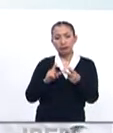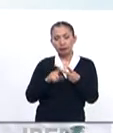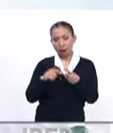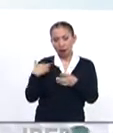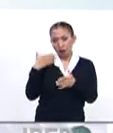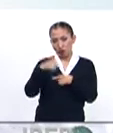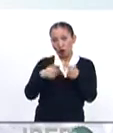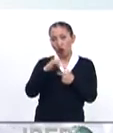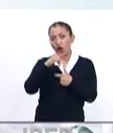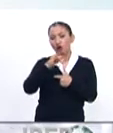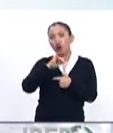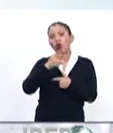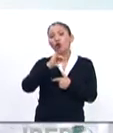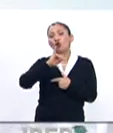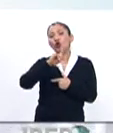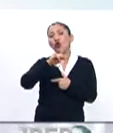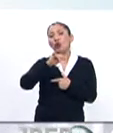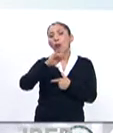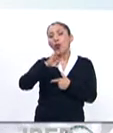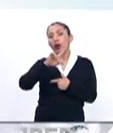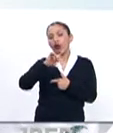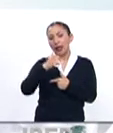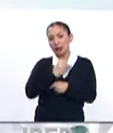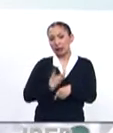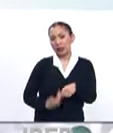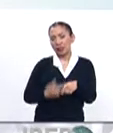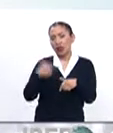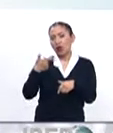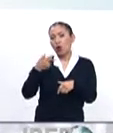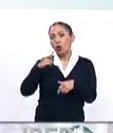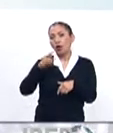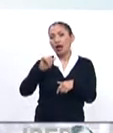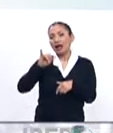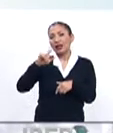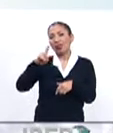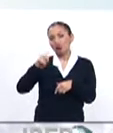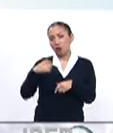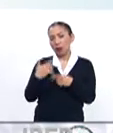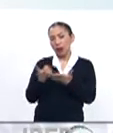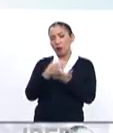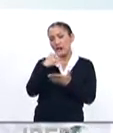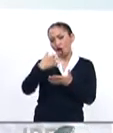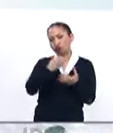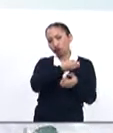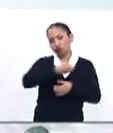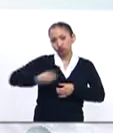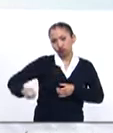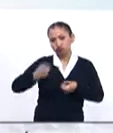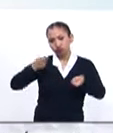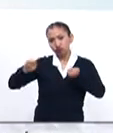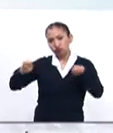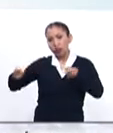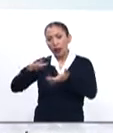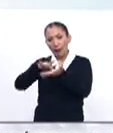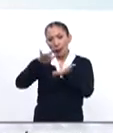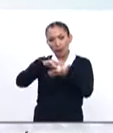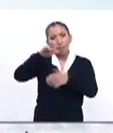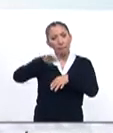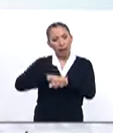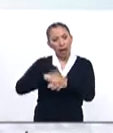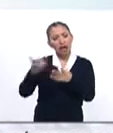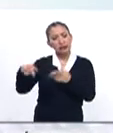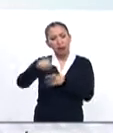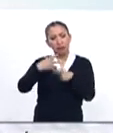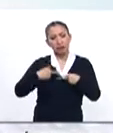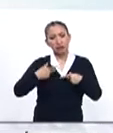Estuvo ahí Julio Borges, el representante, el presidente encargado, Juan Guaidó. Entonces esto va a permitir una mejor coordinación y un apoyo aún más estrecho